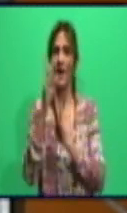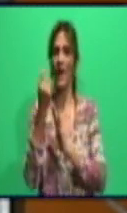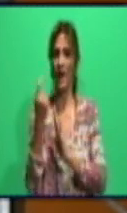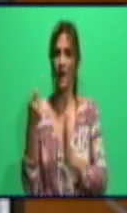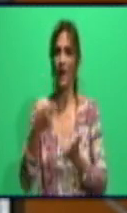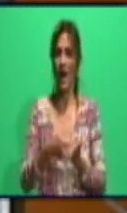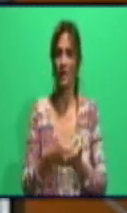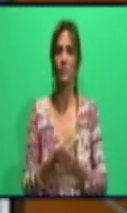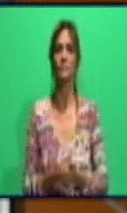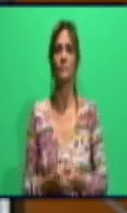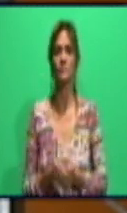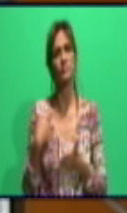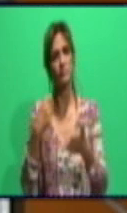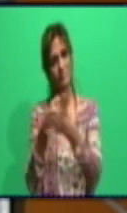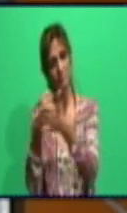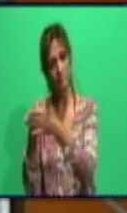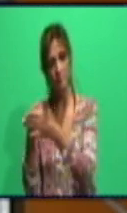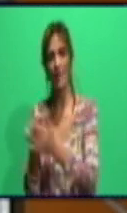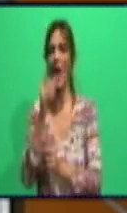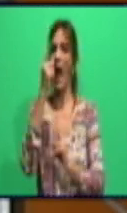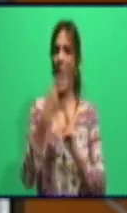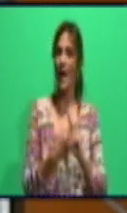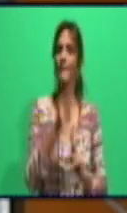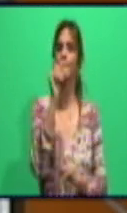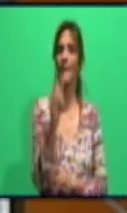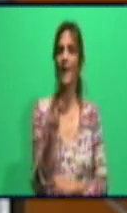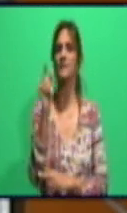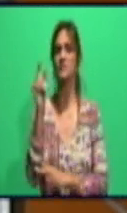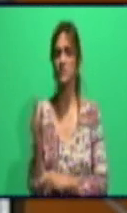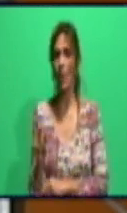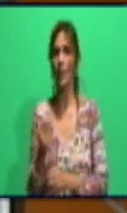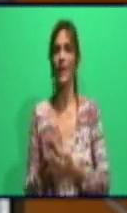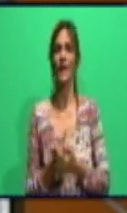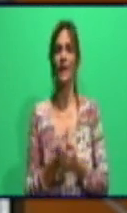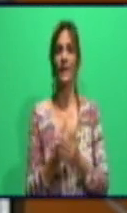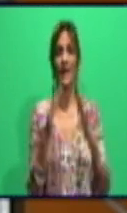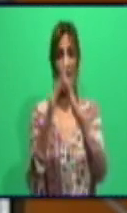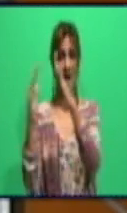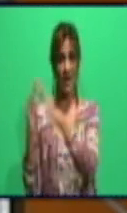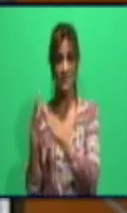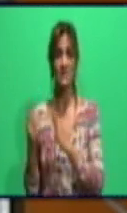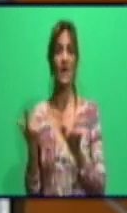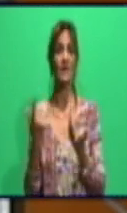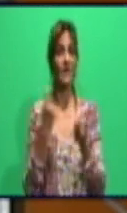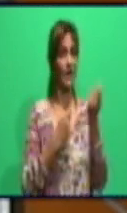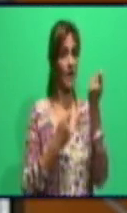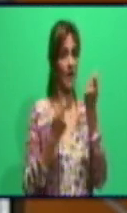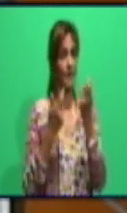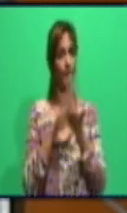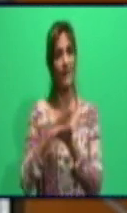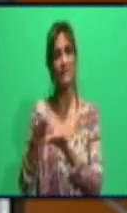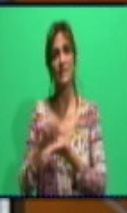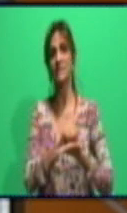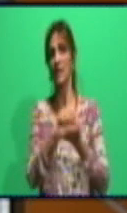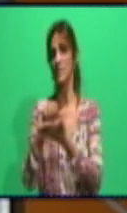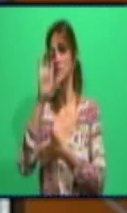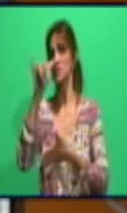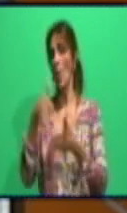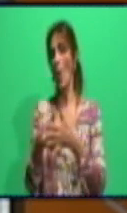agentes de telecomunicaciones que pueden ayudarle a las personas a realizar todos estos trámites.